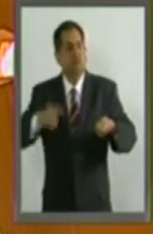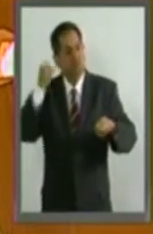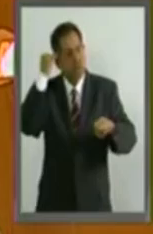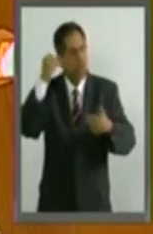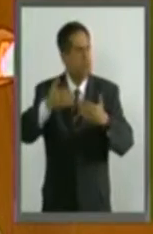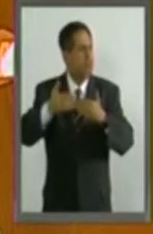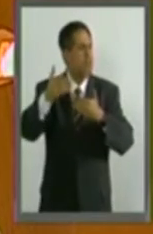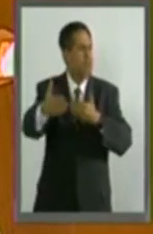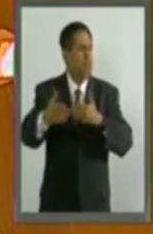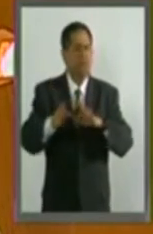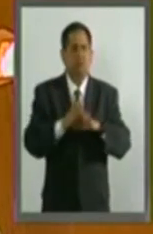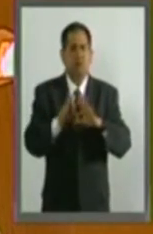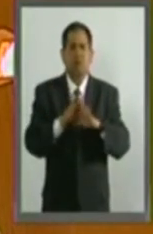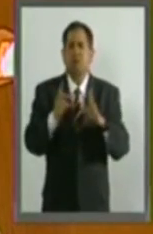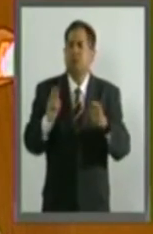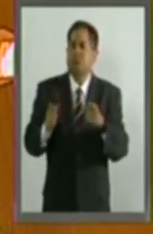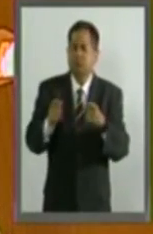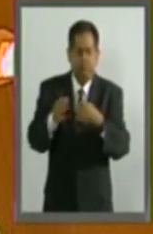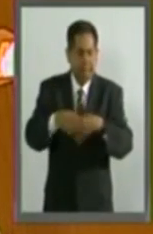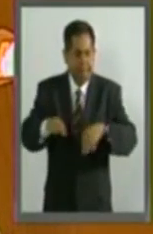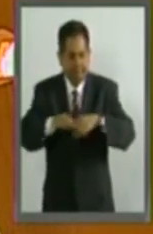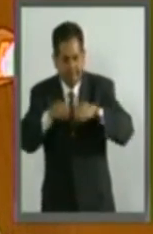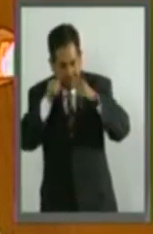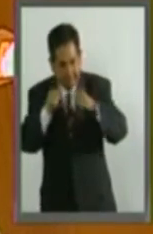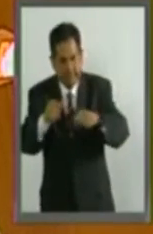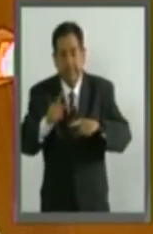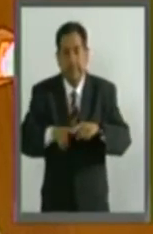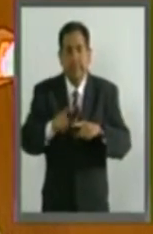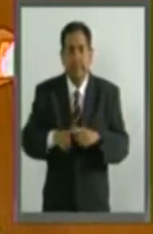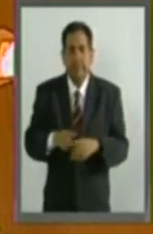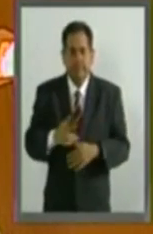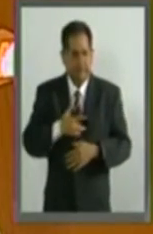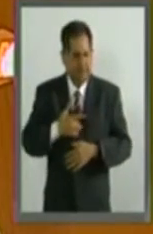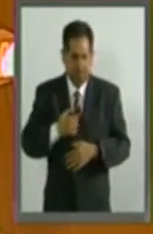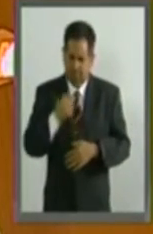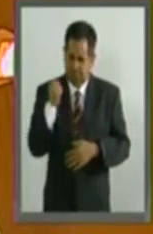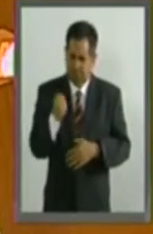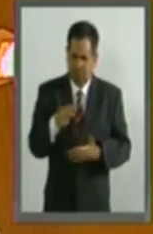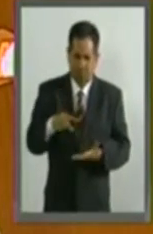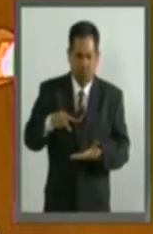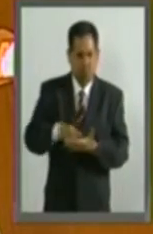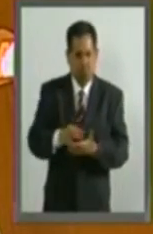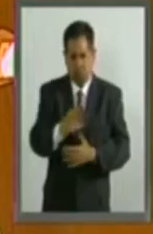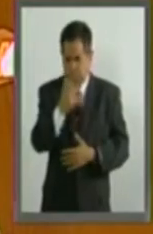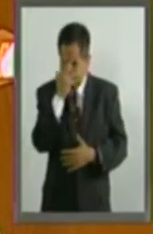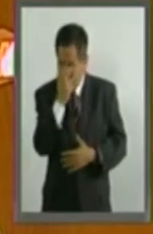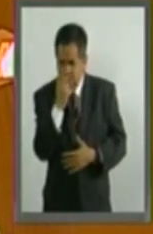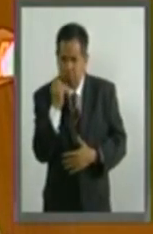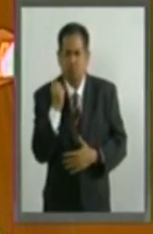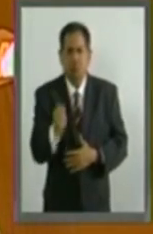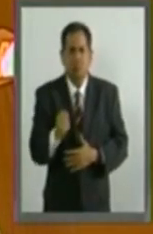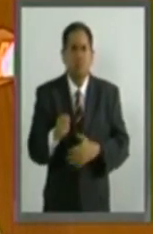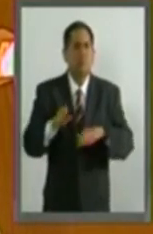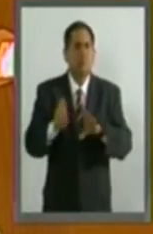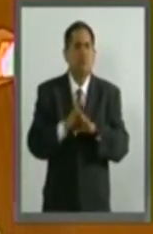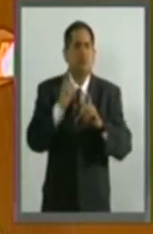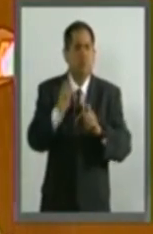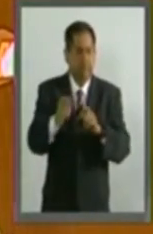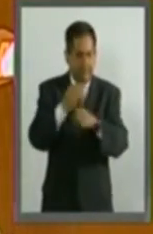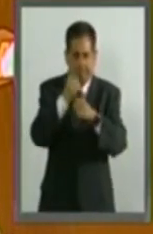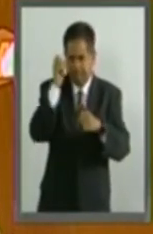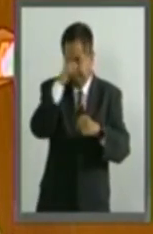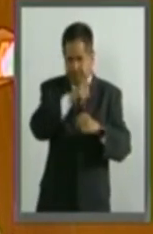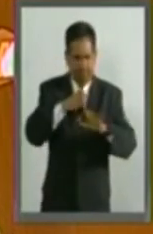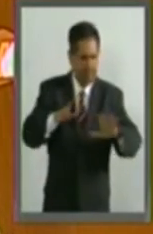de la coyuntura y atiende lo importante, es tener la firmeza y el temple para en esa condición difícil